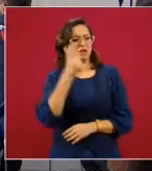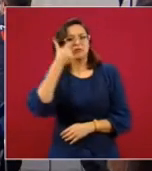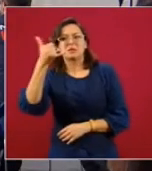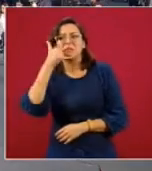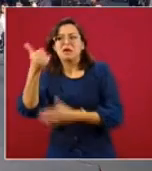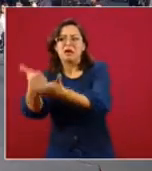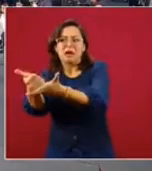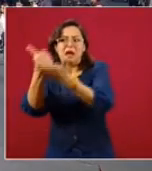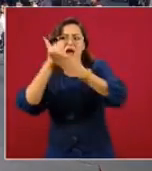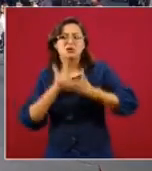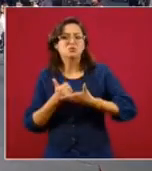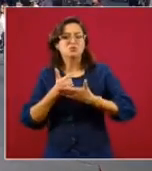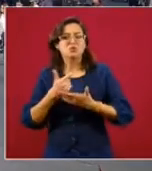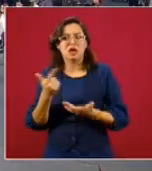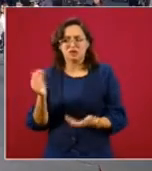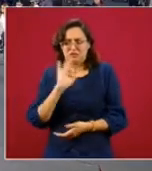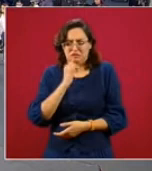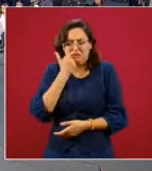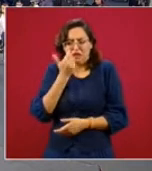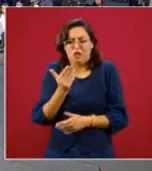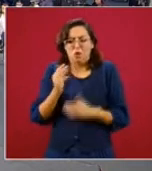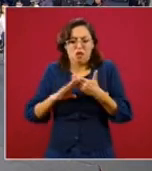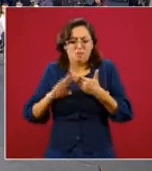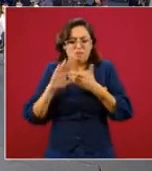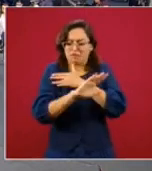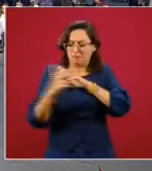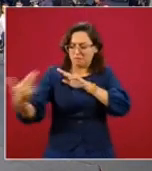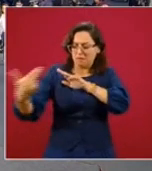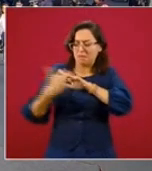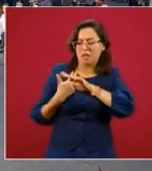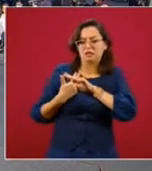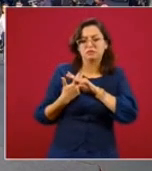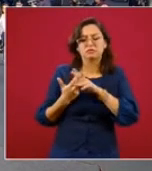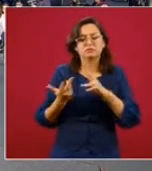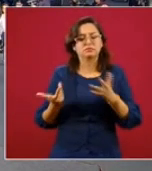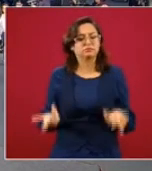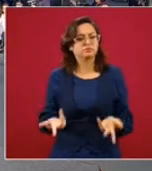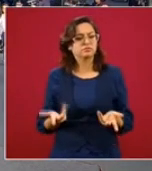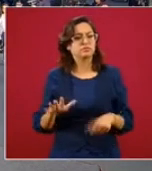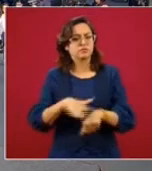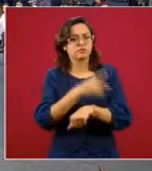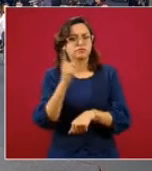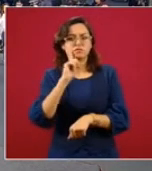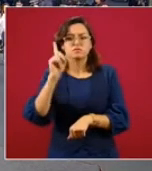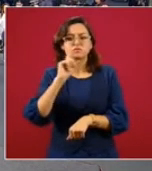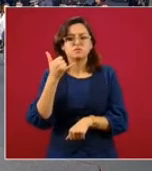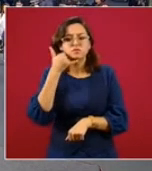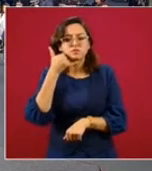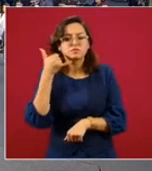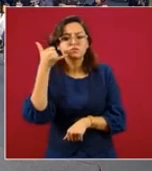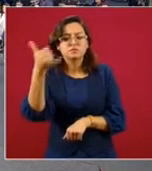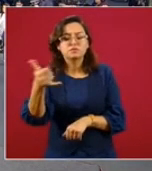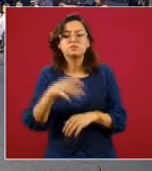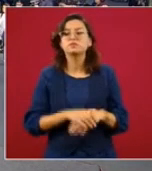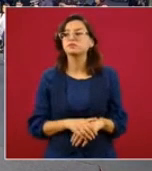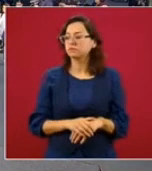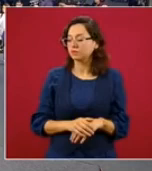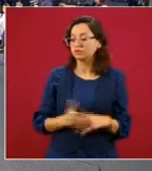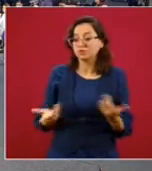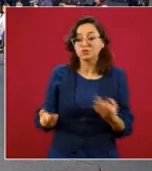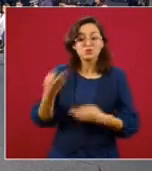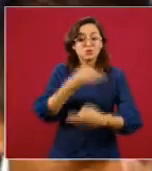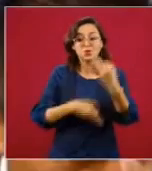¿Cómo? Las llamadas en emergencia podrían derivar en evitar ese diagnóstico. No, se atienden.